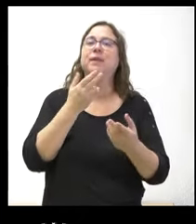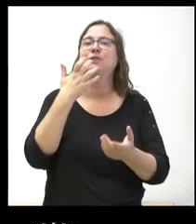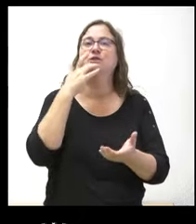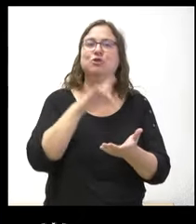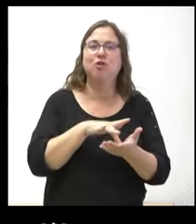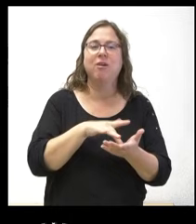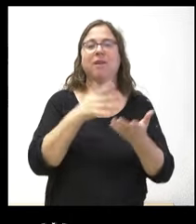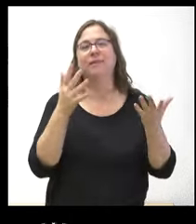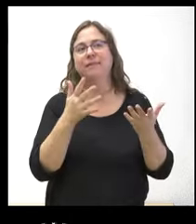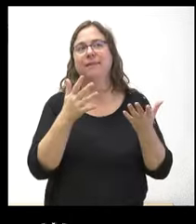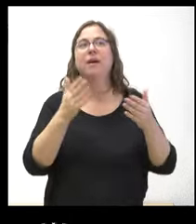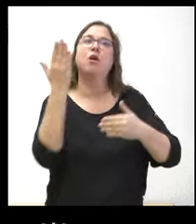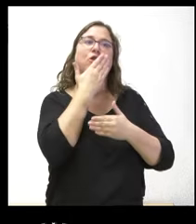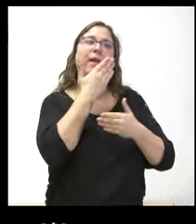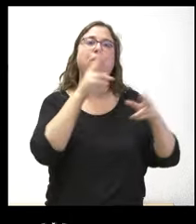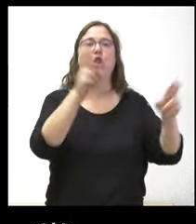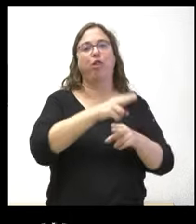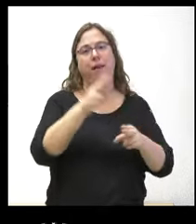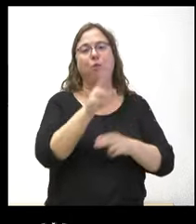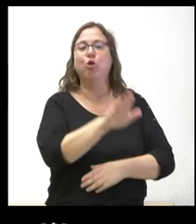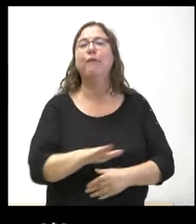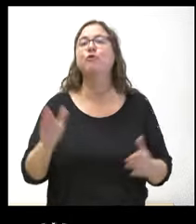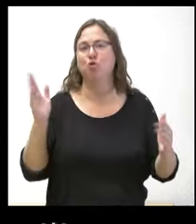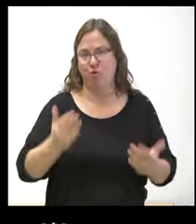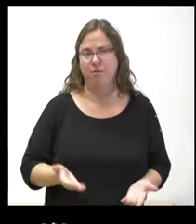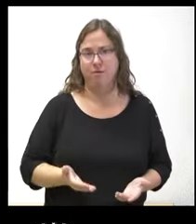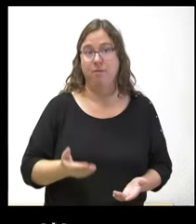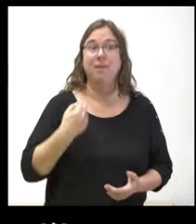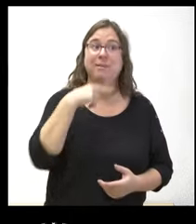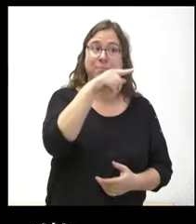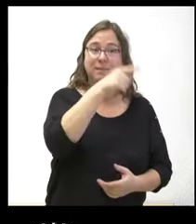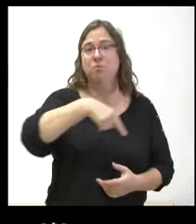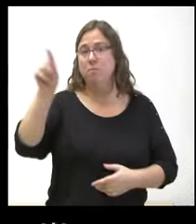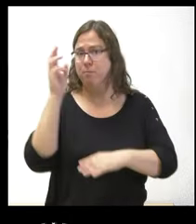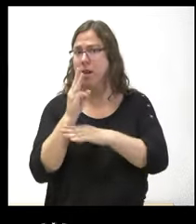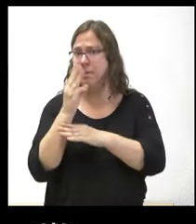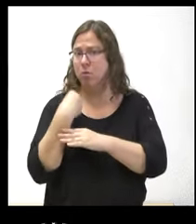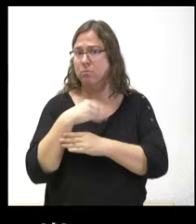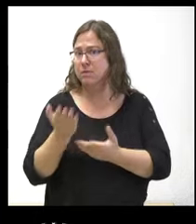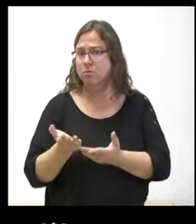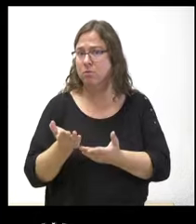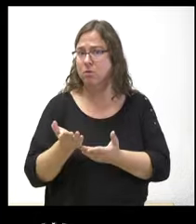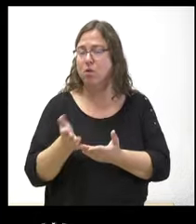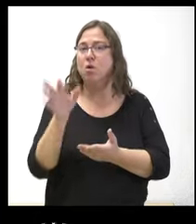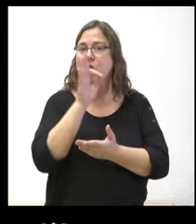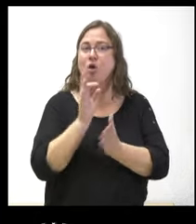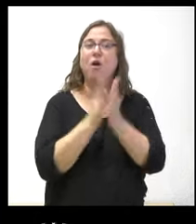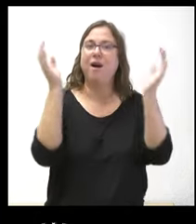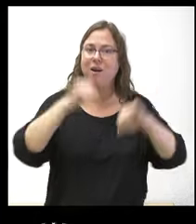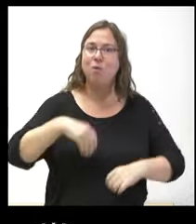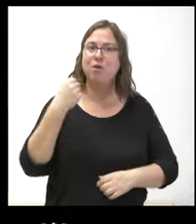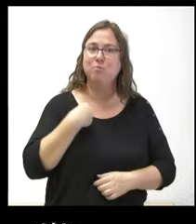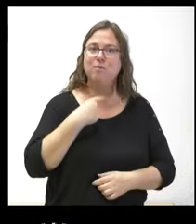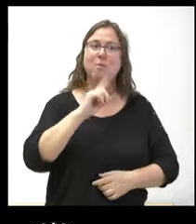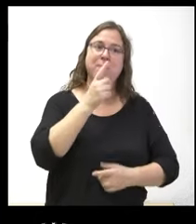han cerrado estos colegios porque no hay niños ¿son esos los que van a ir al parlamento? es decir ese tipo de acuerdos van a ir al